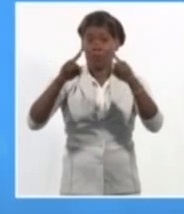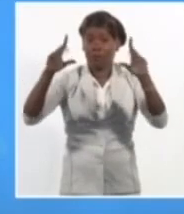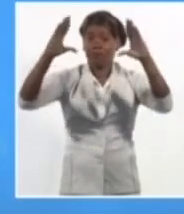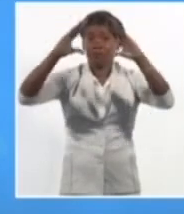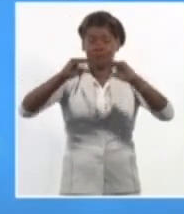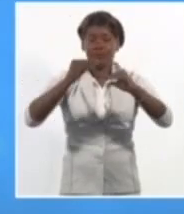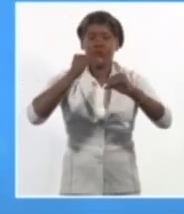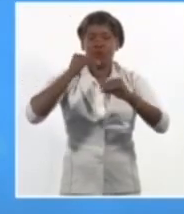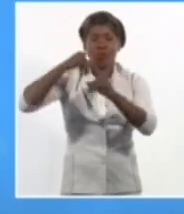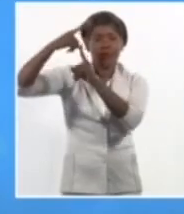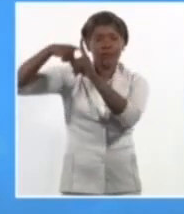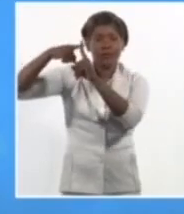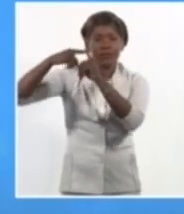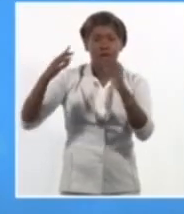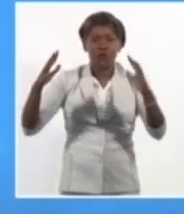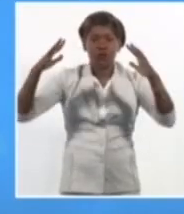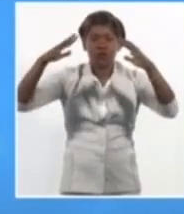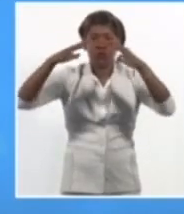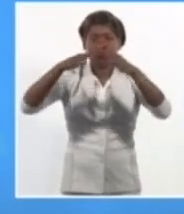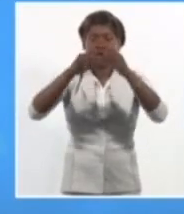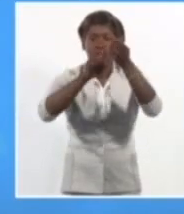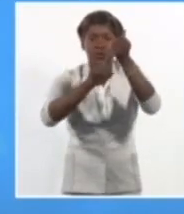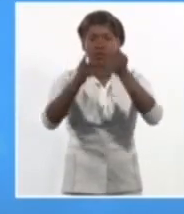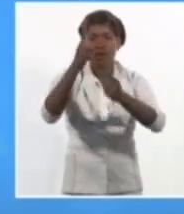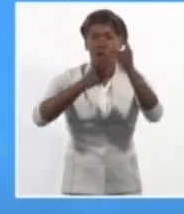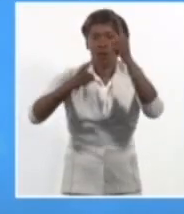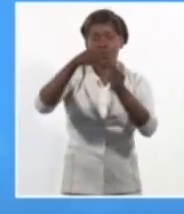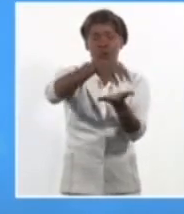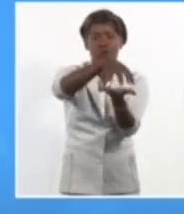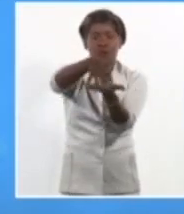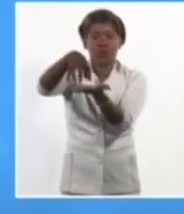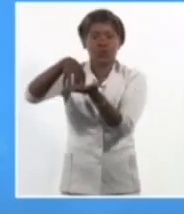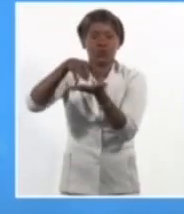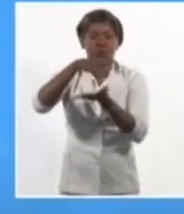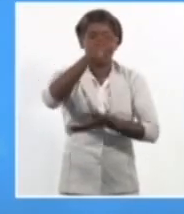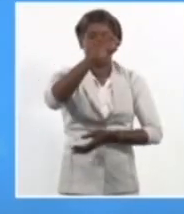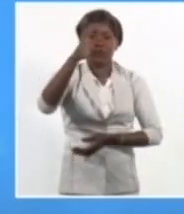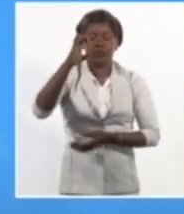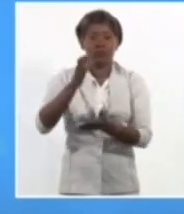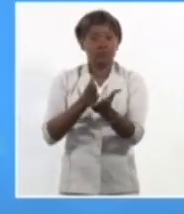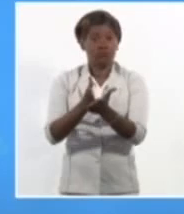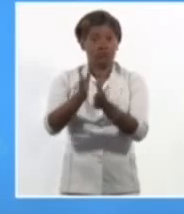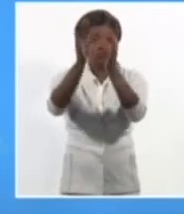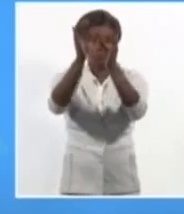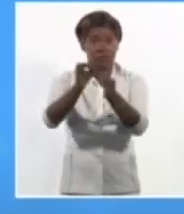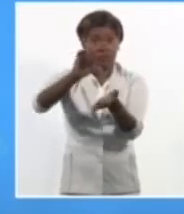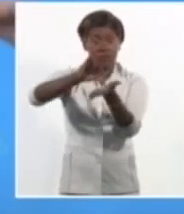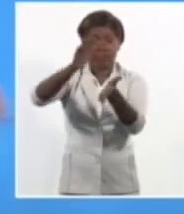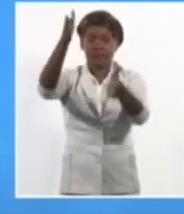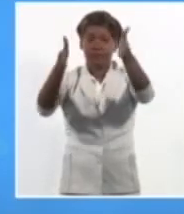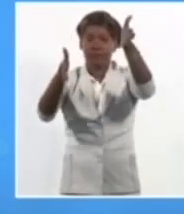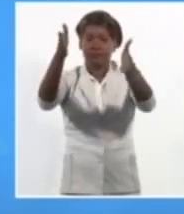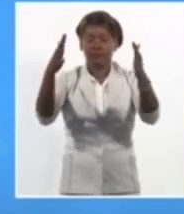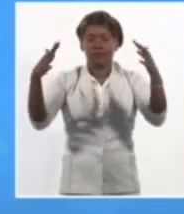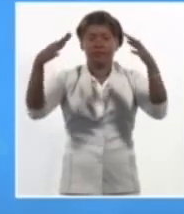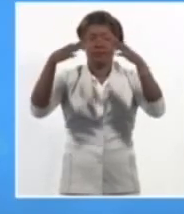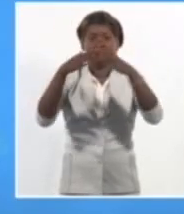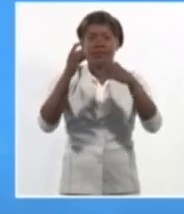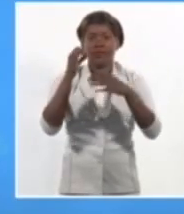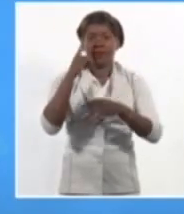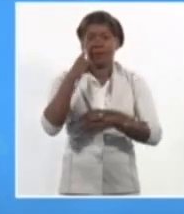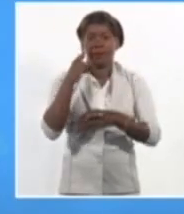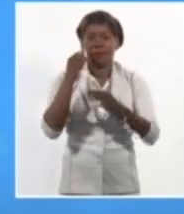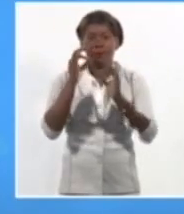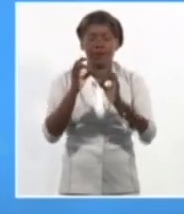disminuir la nubosidad hacia las provincias más occidentales y en el resto del país continuarán llegando los intervalos nubosos y la posibilidad todavía